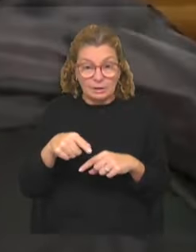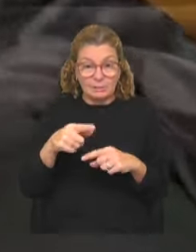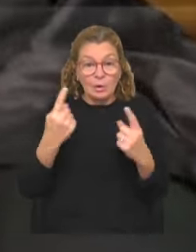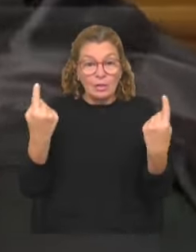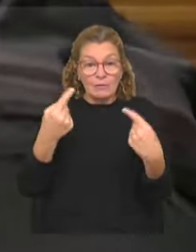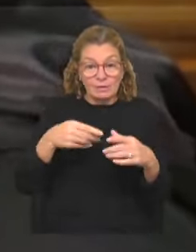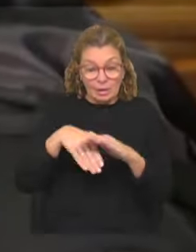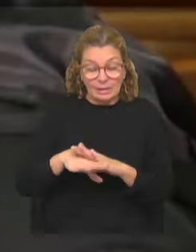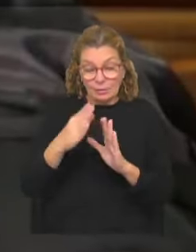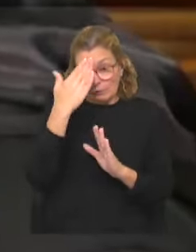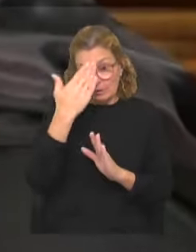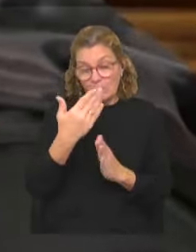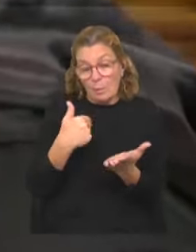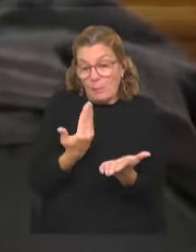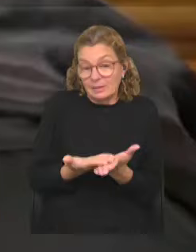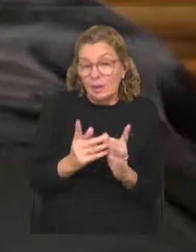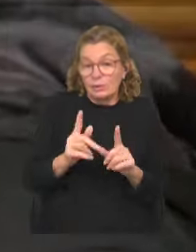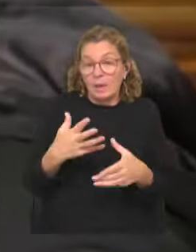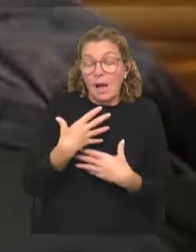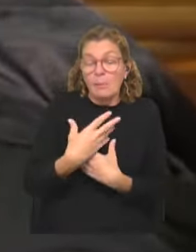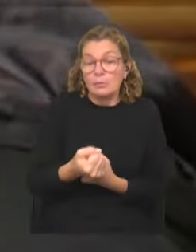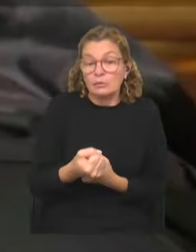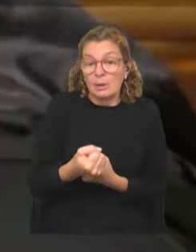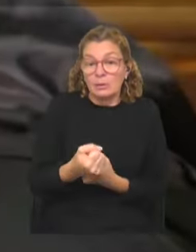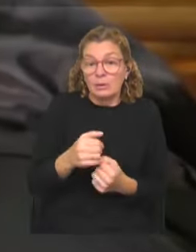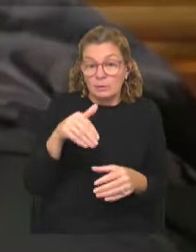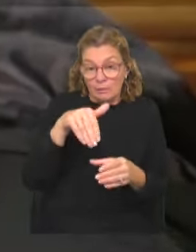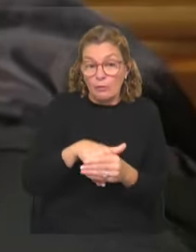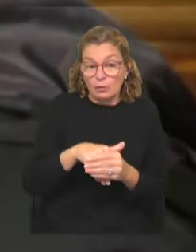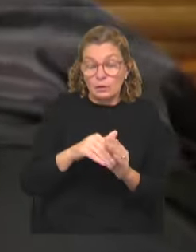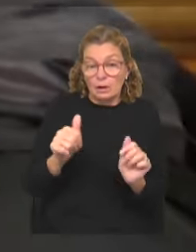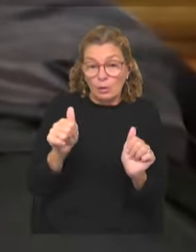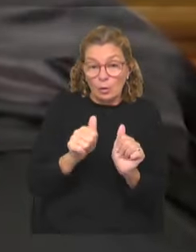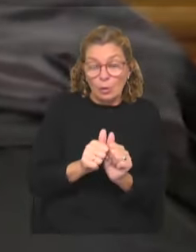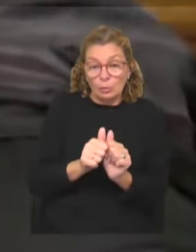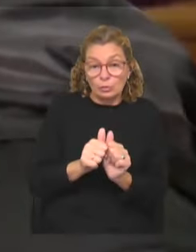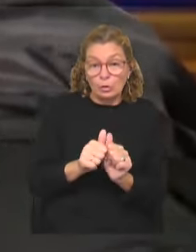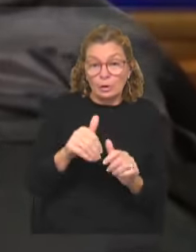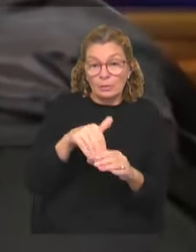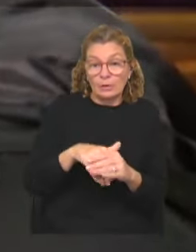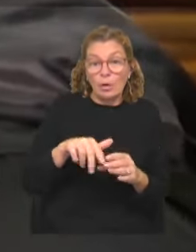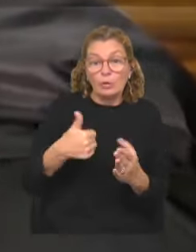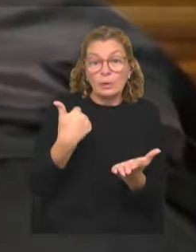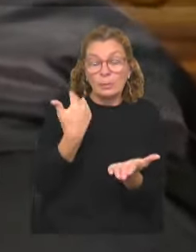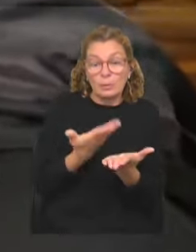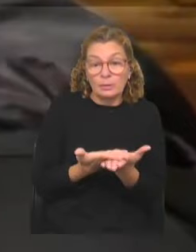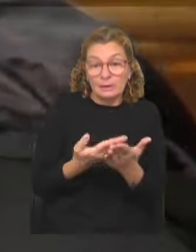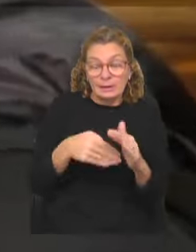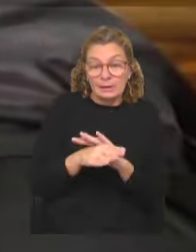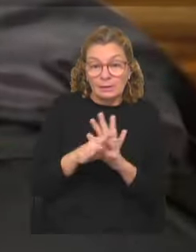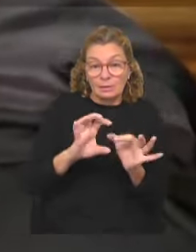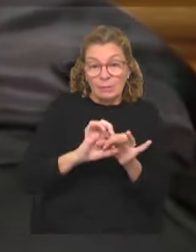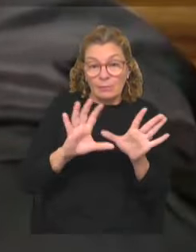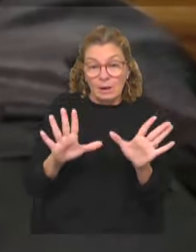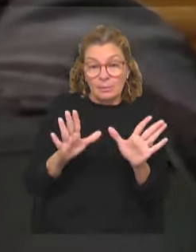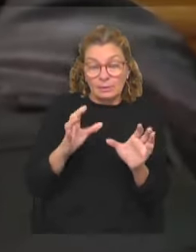el debate interno del Frente Amplio hemos planteado también que apoyamos que se plebiscite, junto con la elección, otra propuesta que es la del ingreso transparente a la